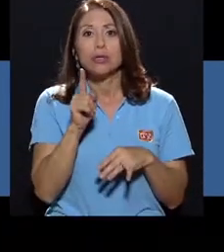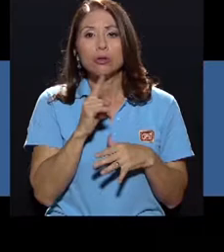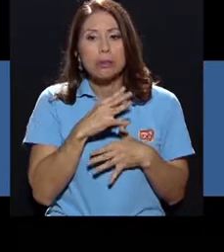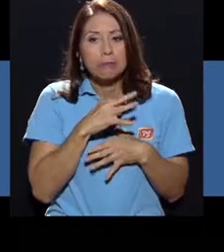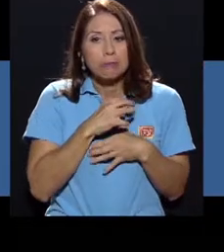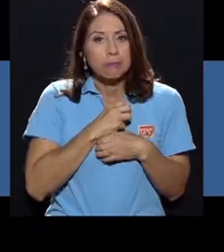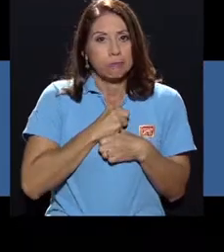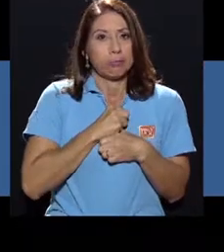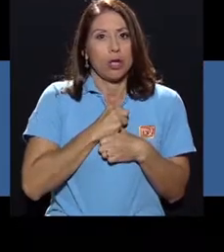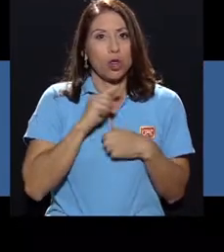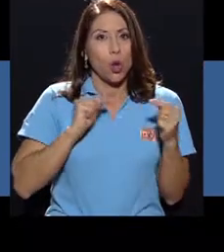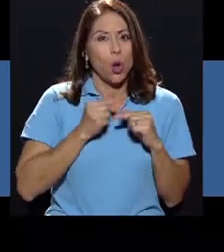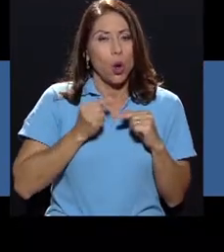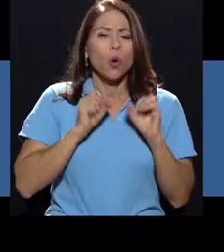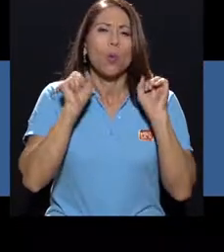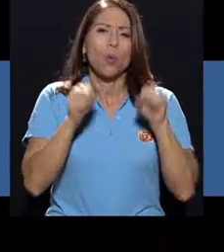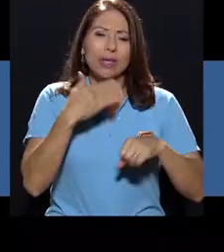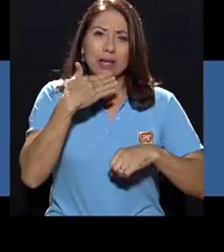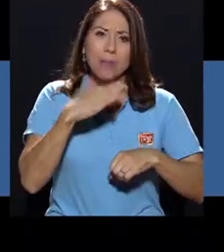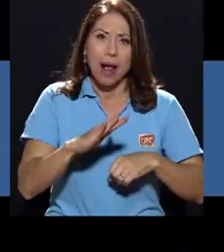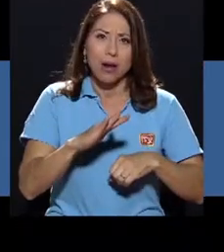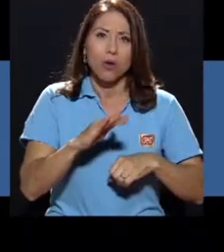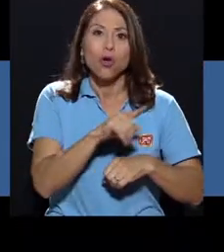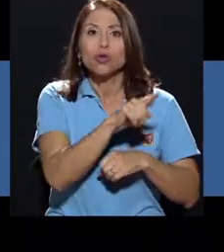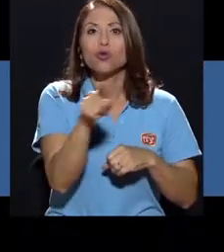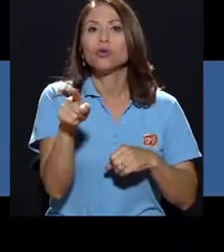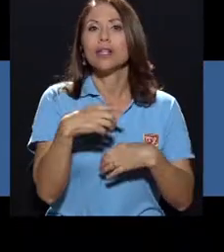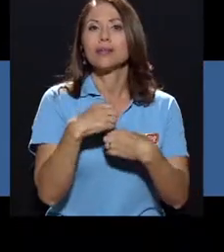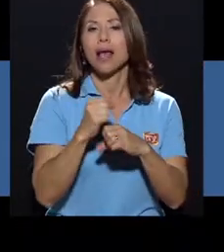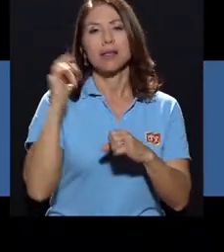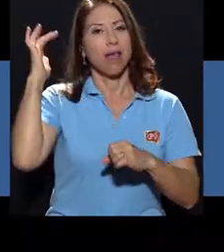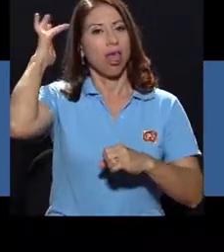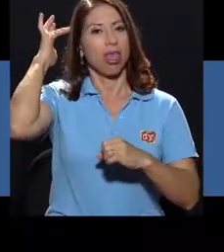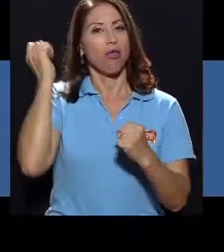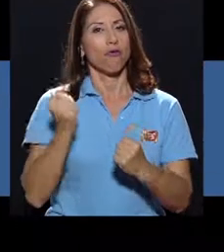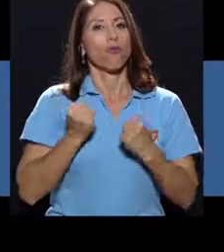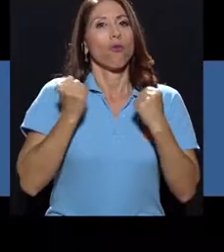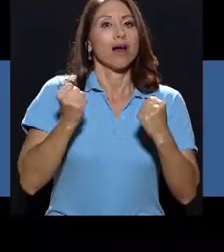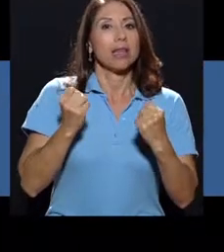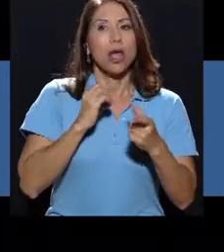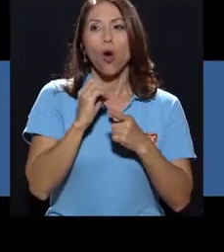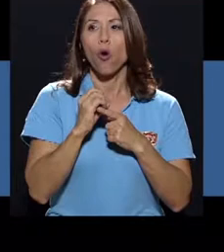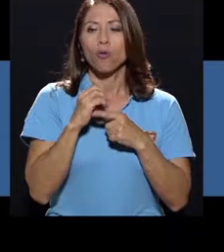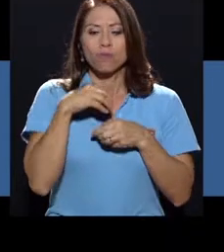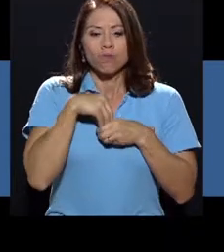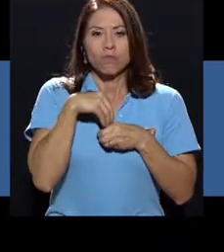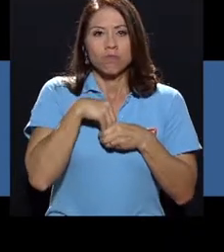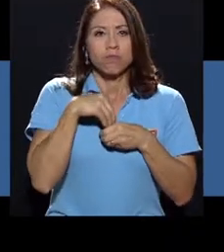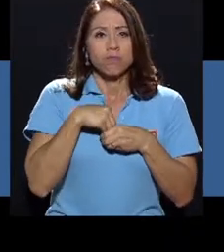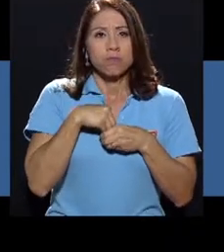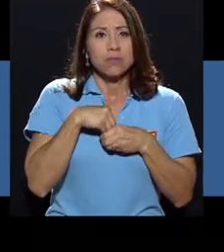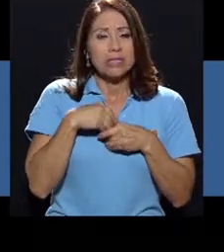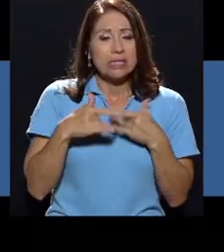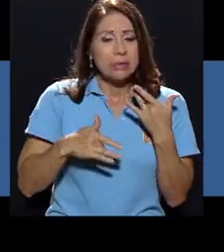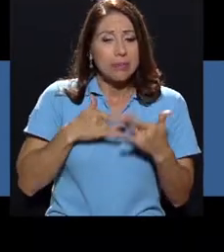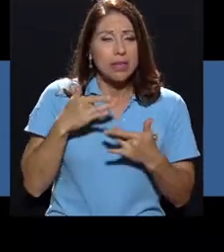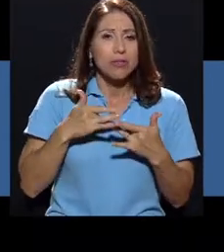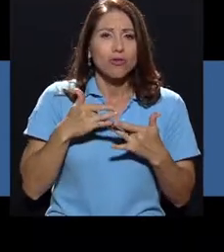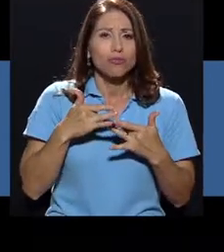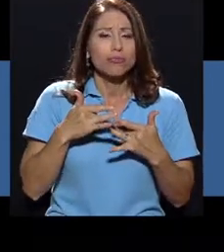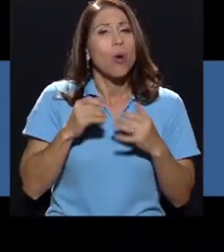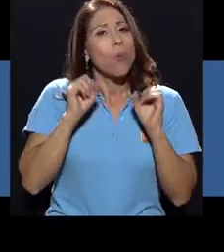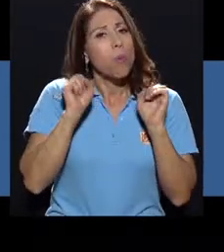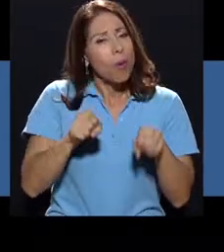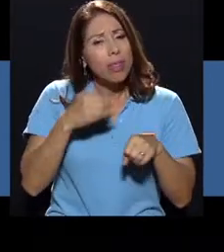sentimientos tristes o hacerse el fuerte puede afectarte sin que te des cuenta, date libertad de llorar o expresar tus